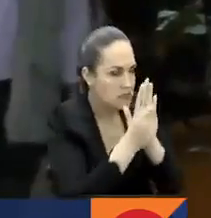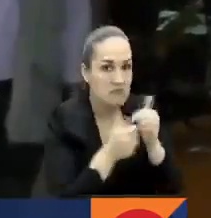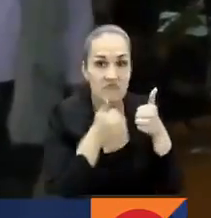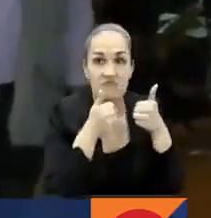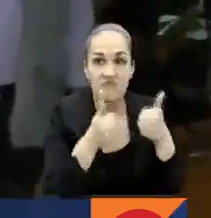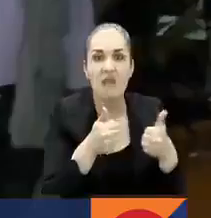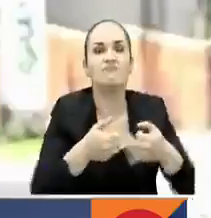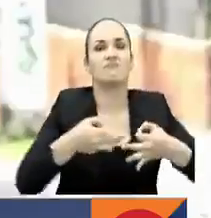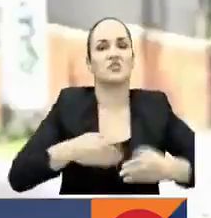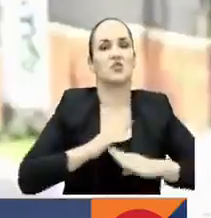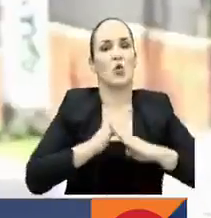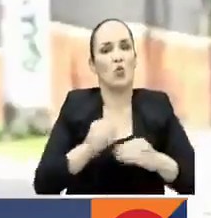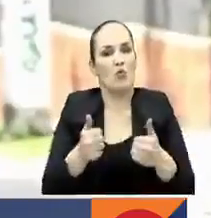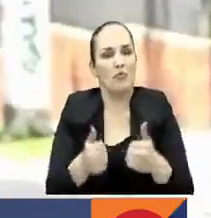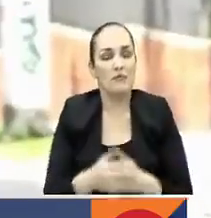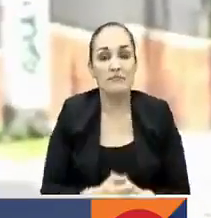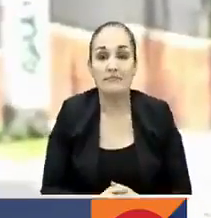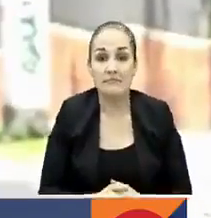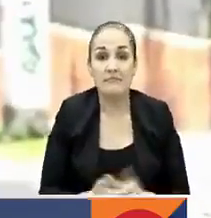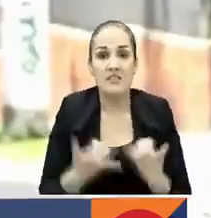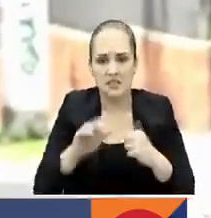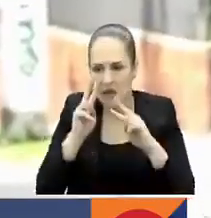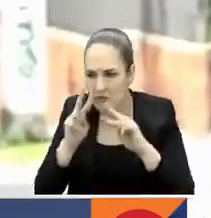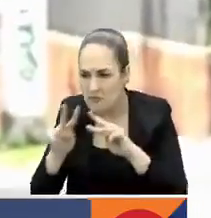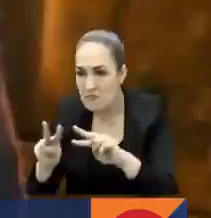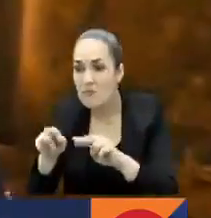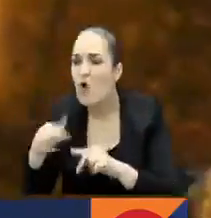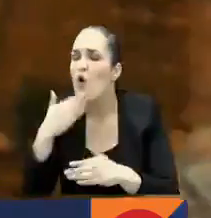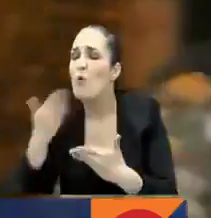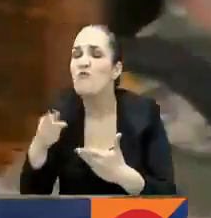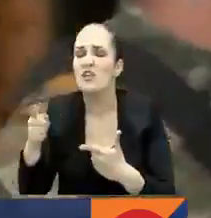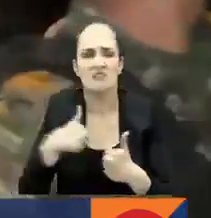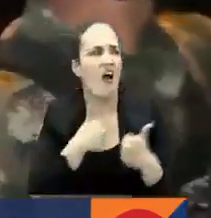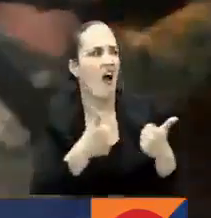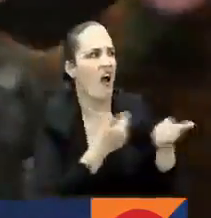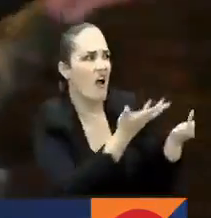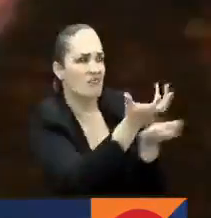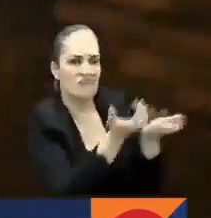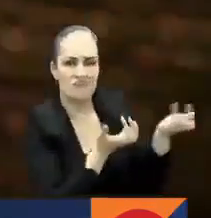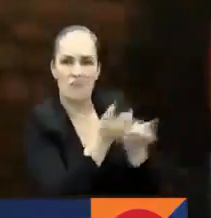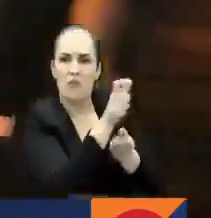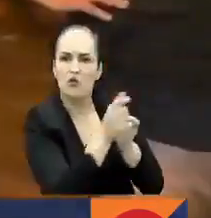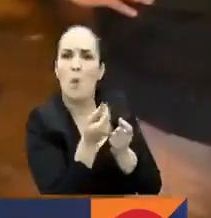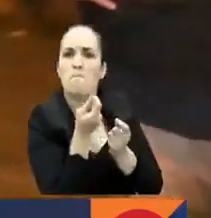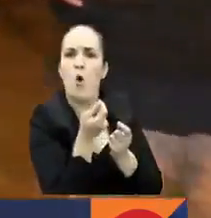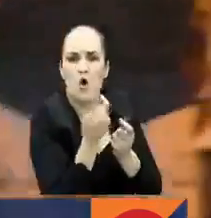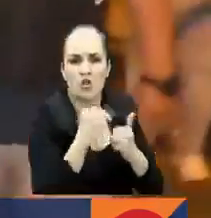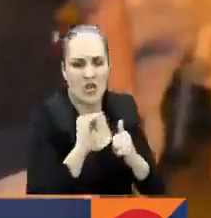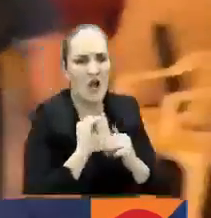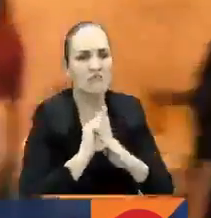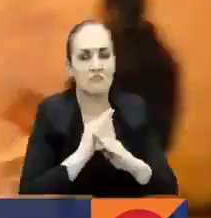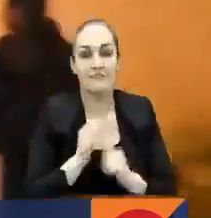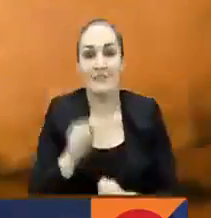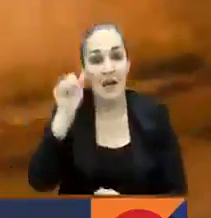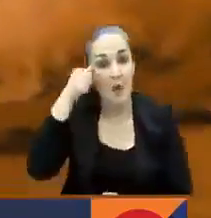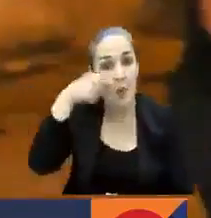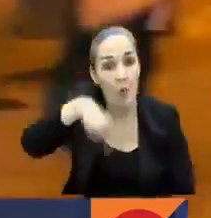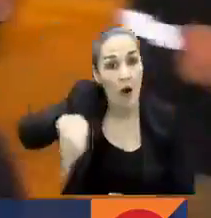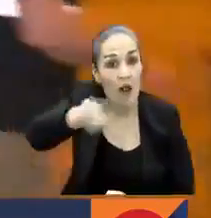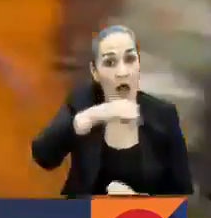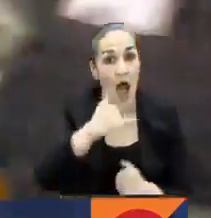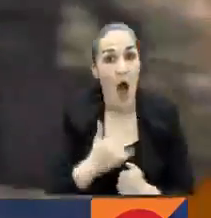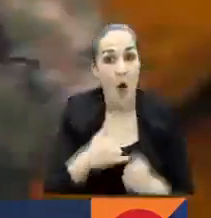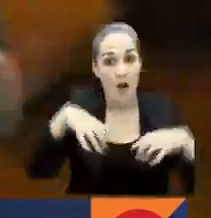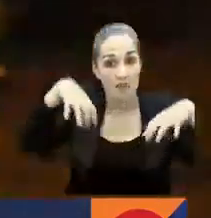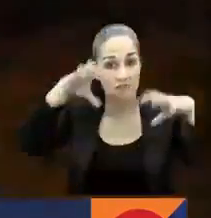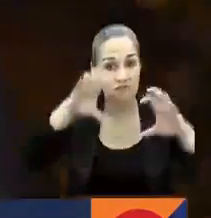bioseguridad. Y que están controlando los aforos para evitar aglomeraciones. Las autoridades recordaron que existe una alerta naranja ante la temporada de